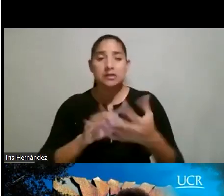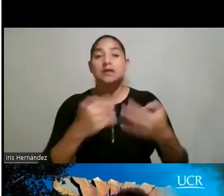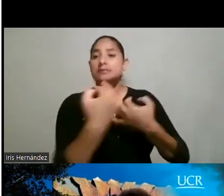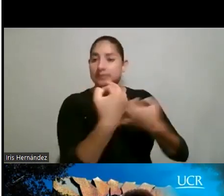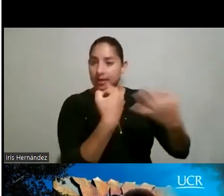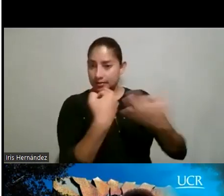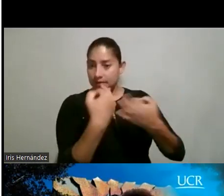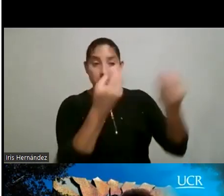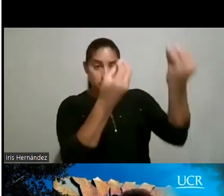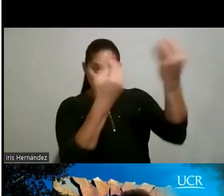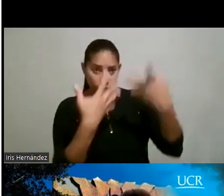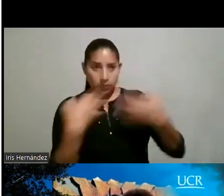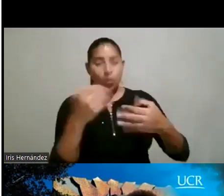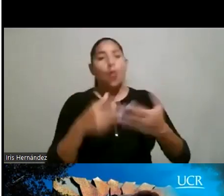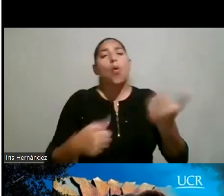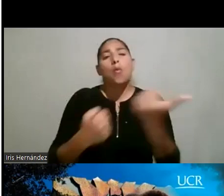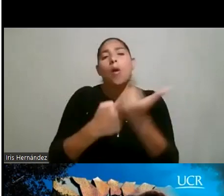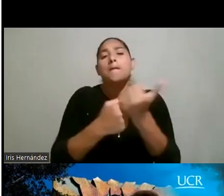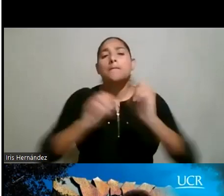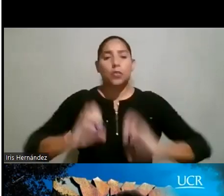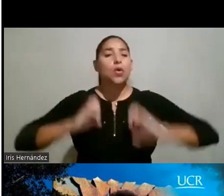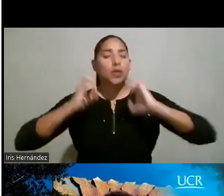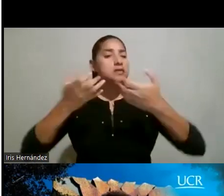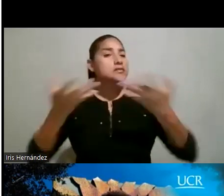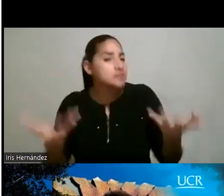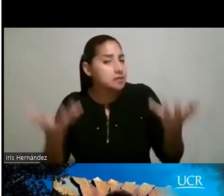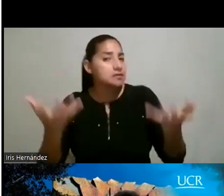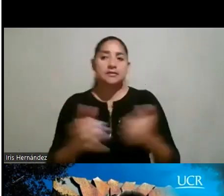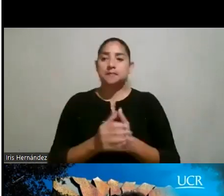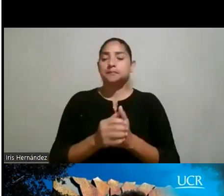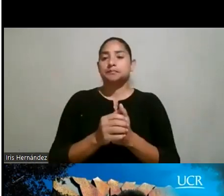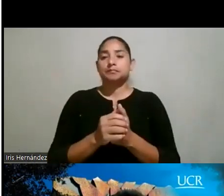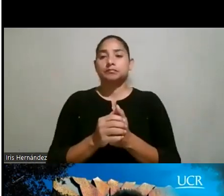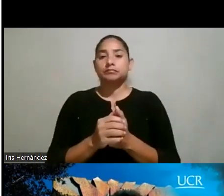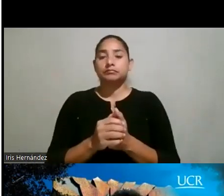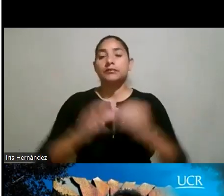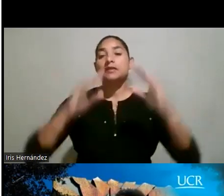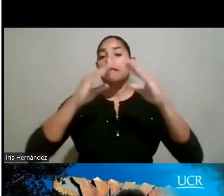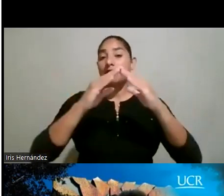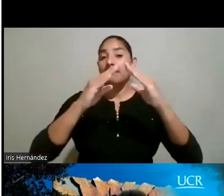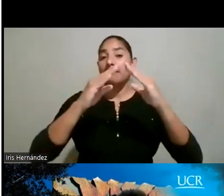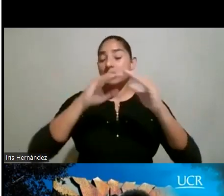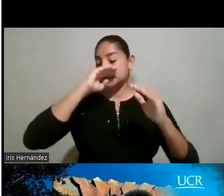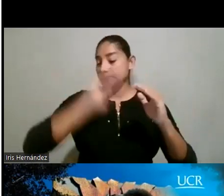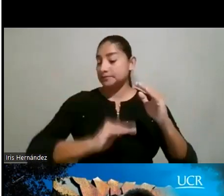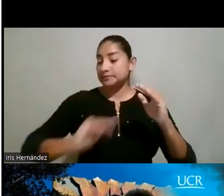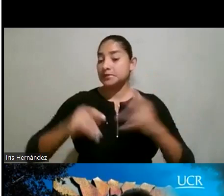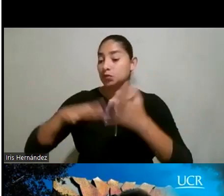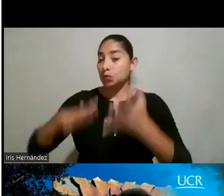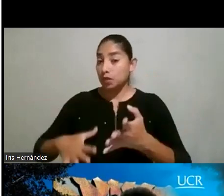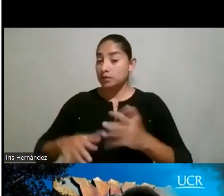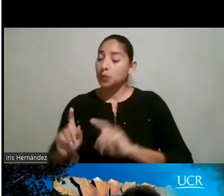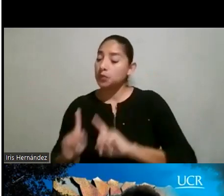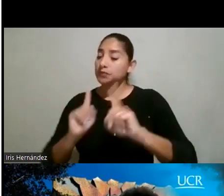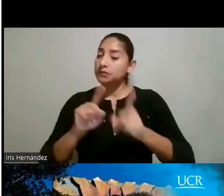les da información sobre el tipo de apoyo que existe, que existe la casa infantil donde los estudiantes y las estudiantes pueden